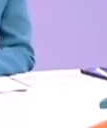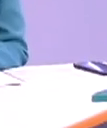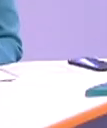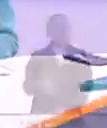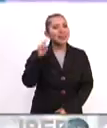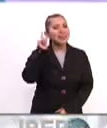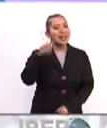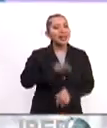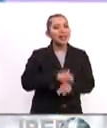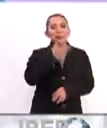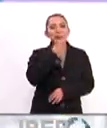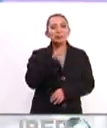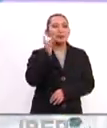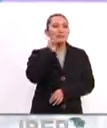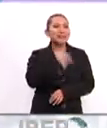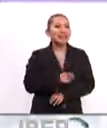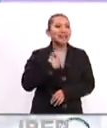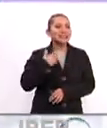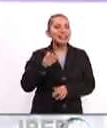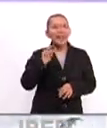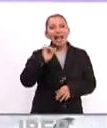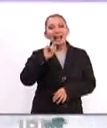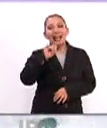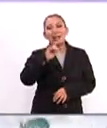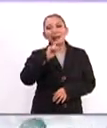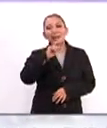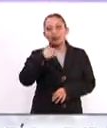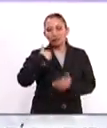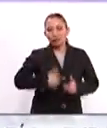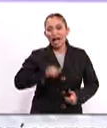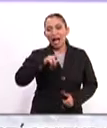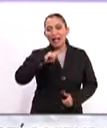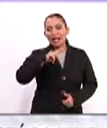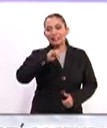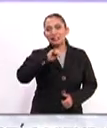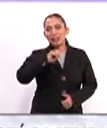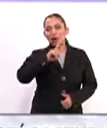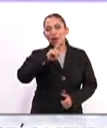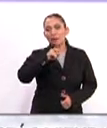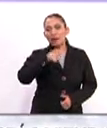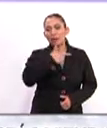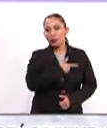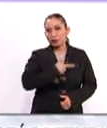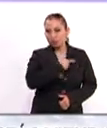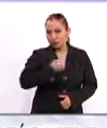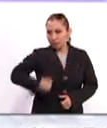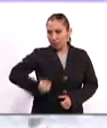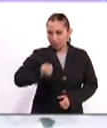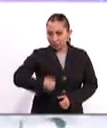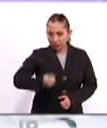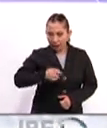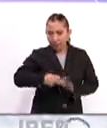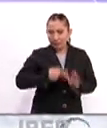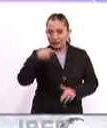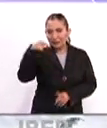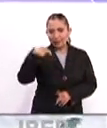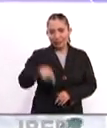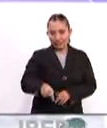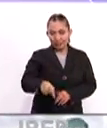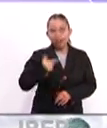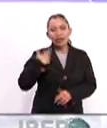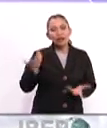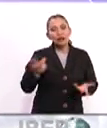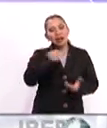¿Qué tal, amigas y amigos del canal Iberoamericano? Soy Ana Cristina Olvera y me da muchísimo gusto tener la oportunidad de saludarlos una vez más